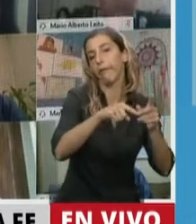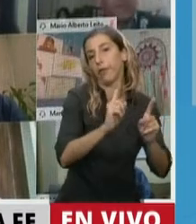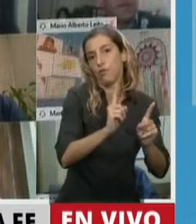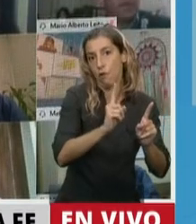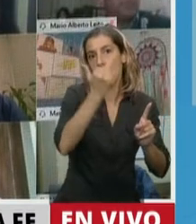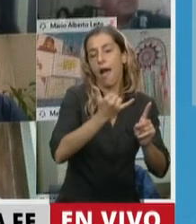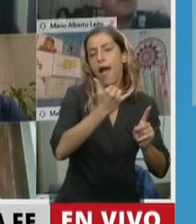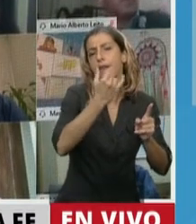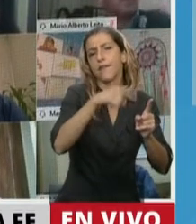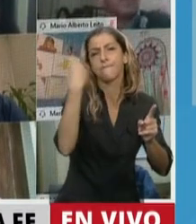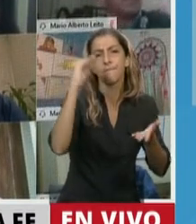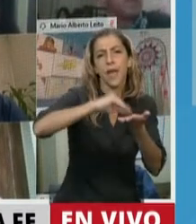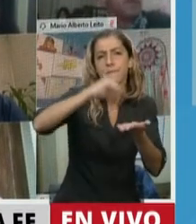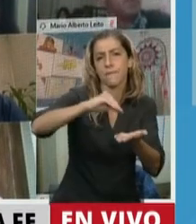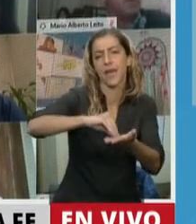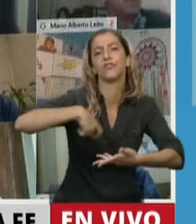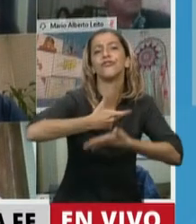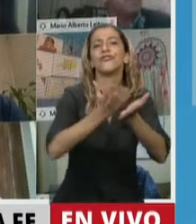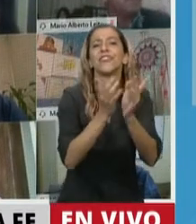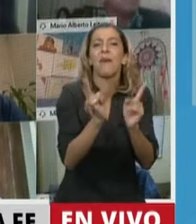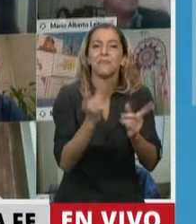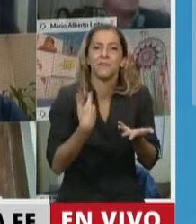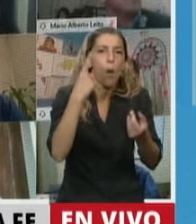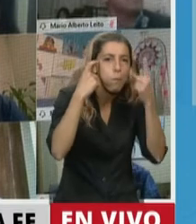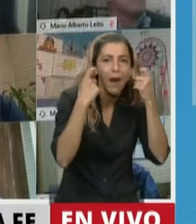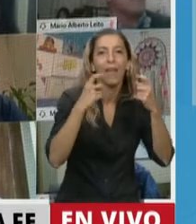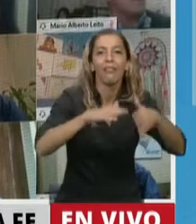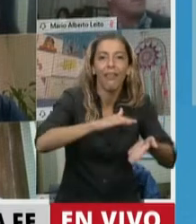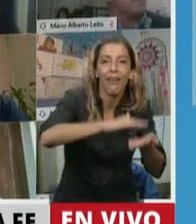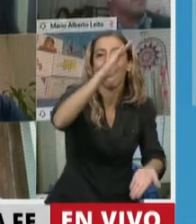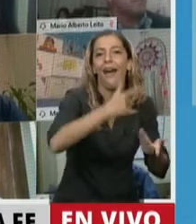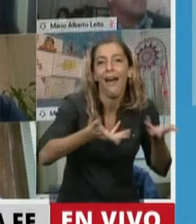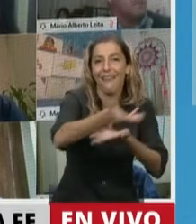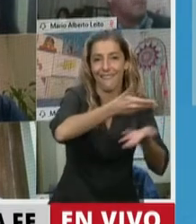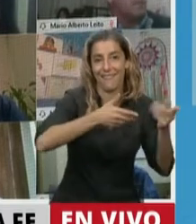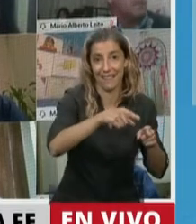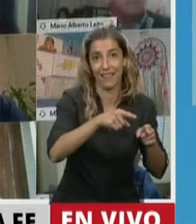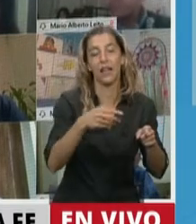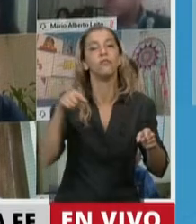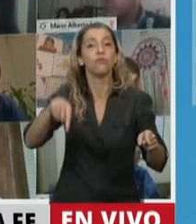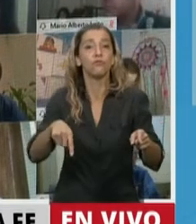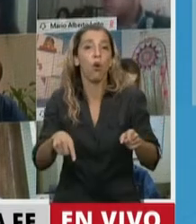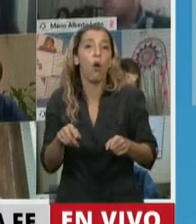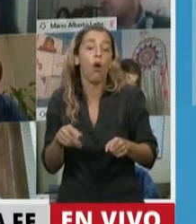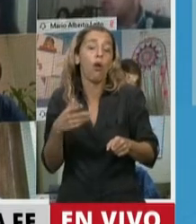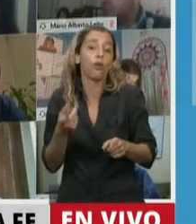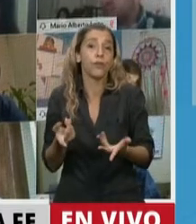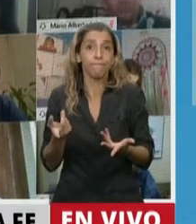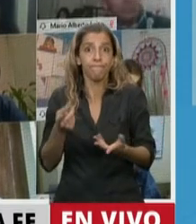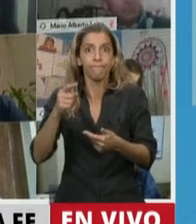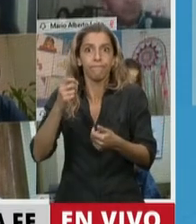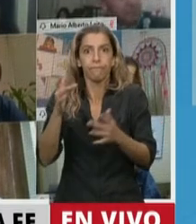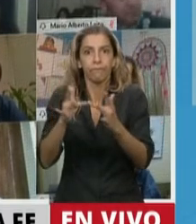escuela de la conectividad, es muy desigual, lo está mostrando hoy la realidad en la Argentina. El